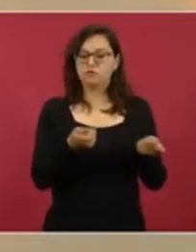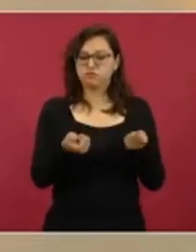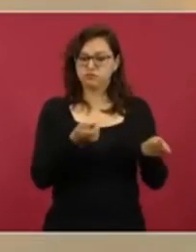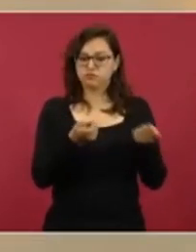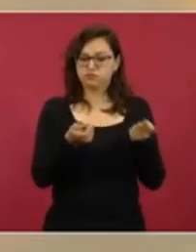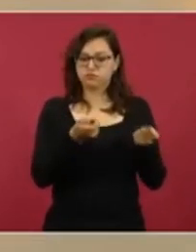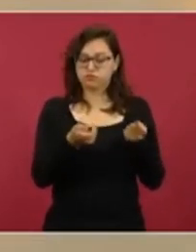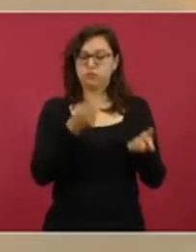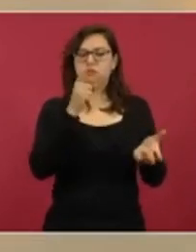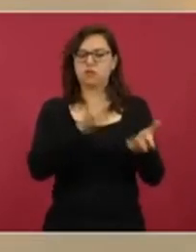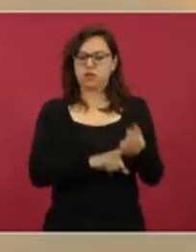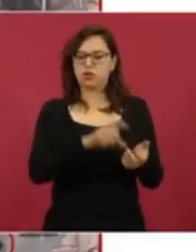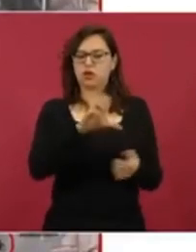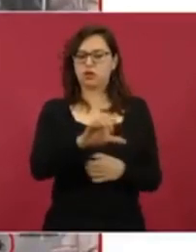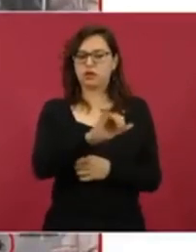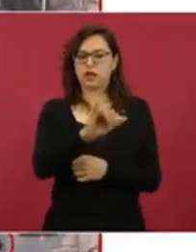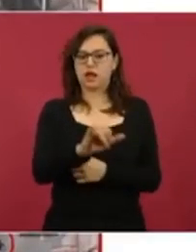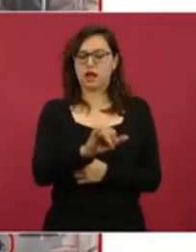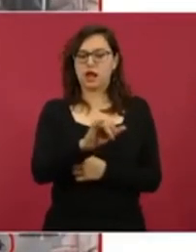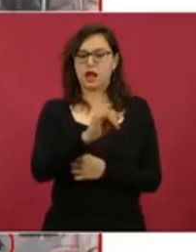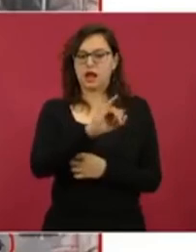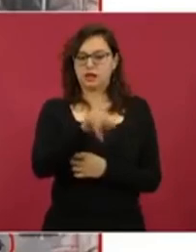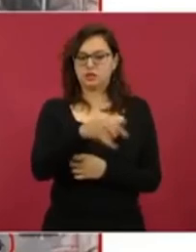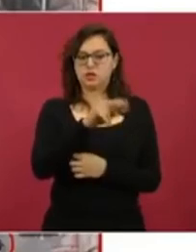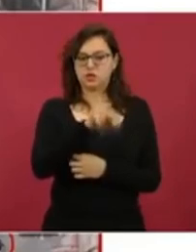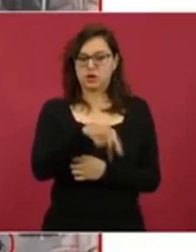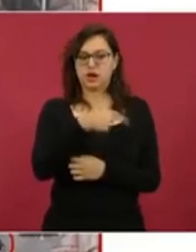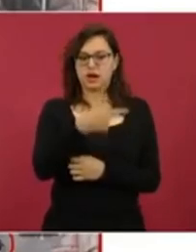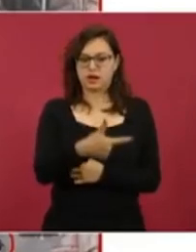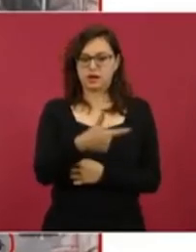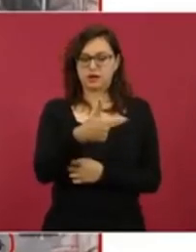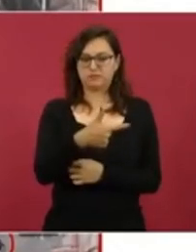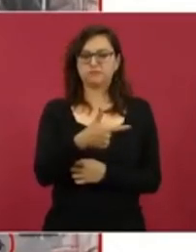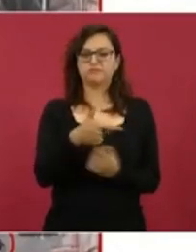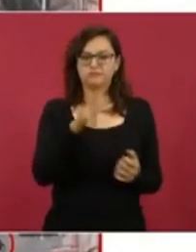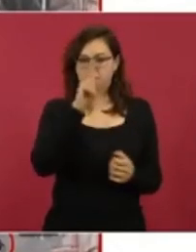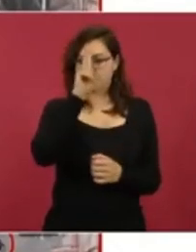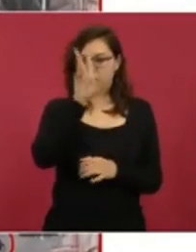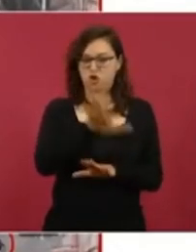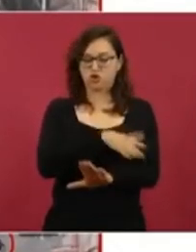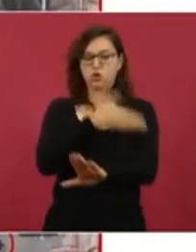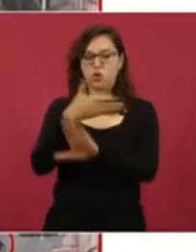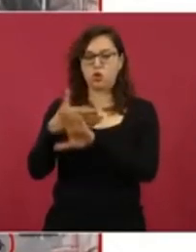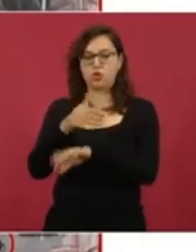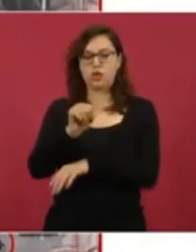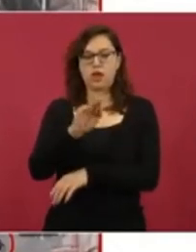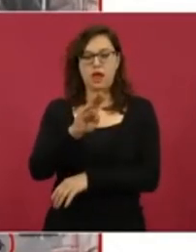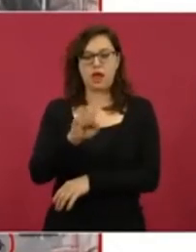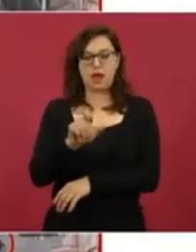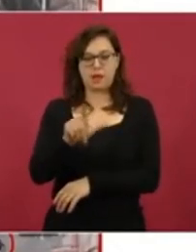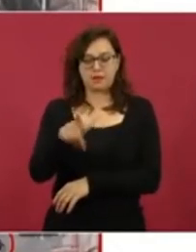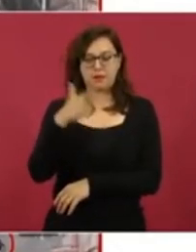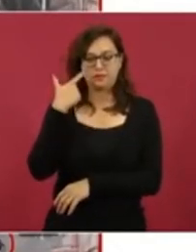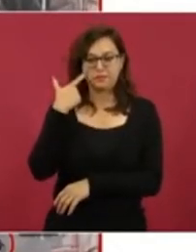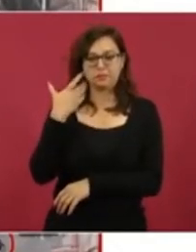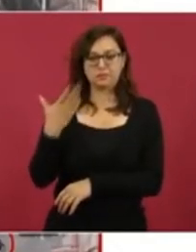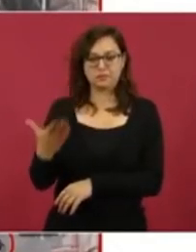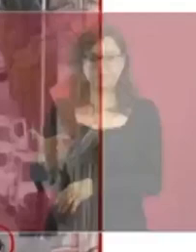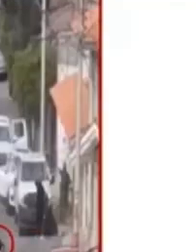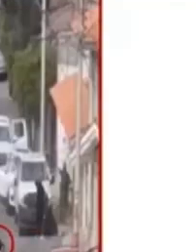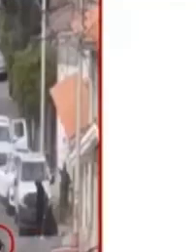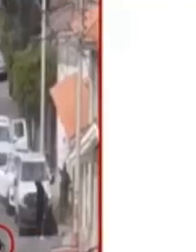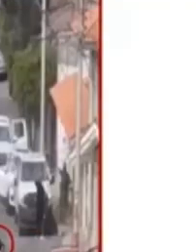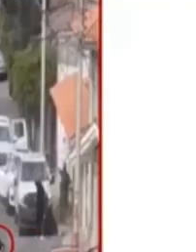del cártel Jalisco cobra venganza contra Abel y asesina a su